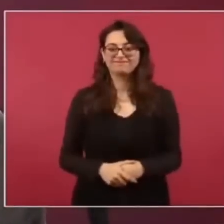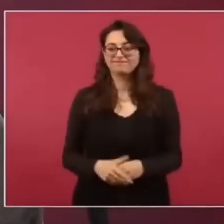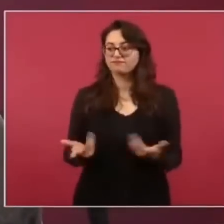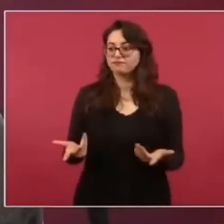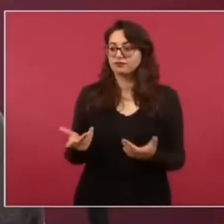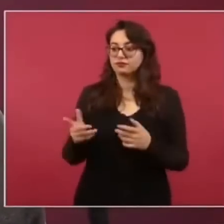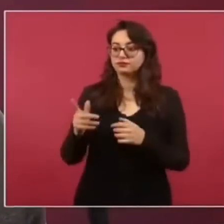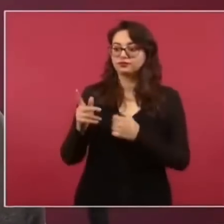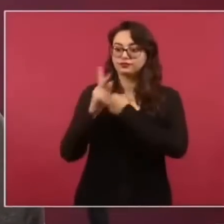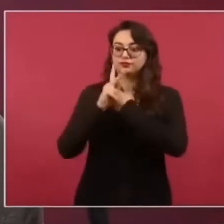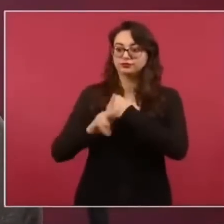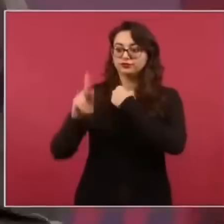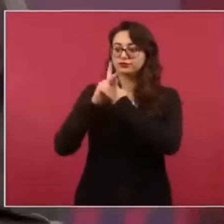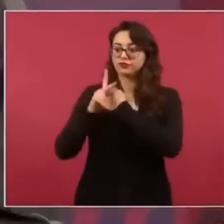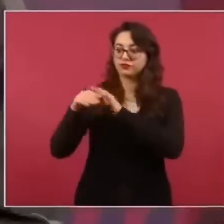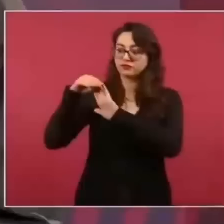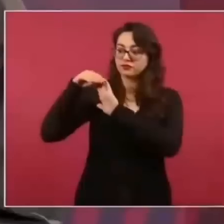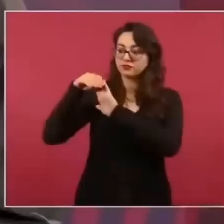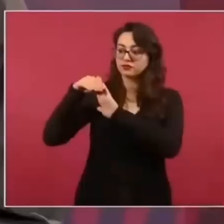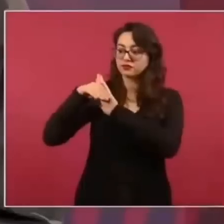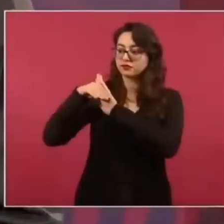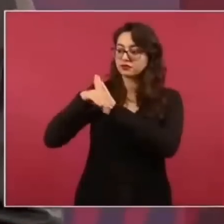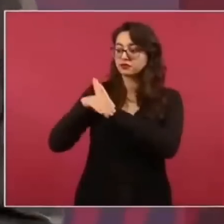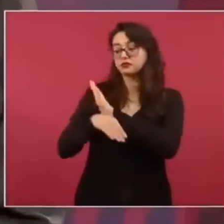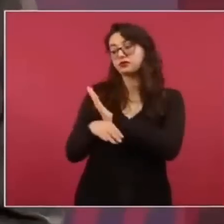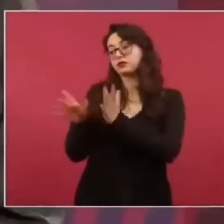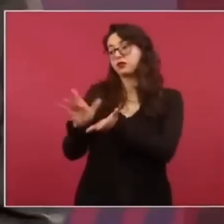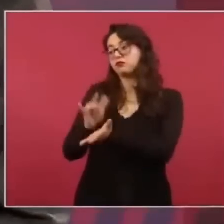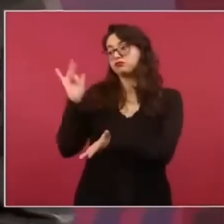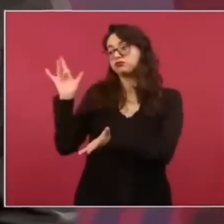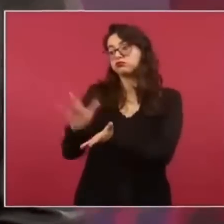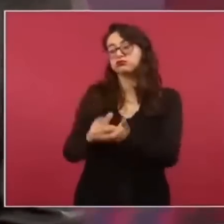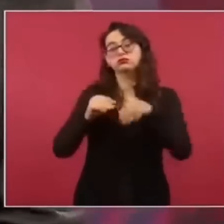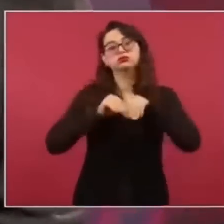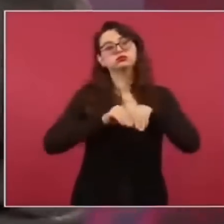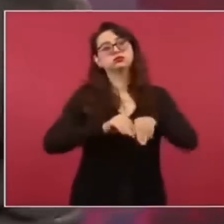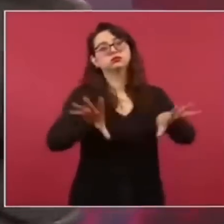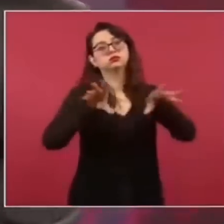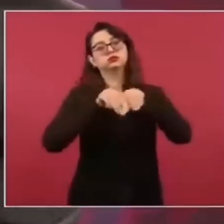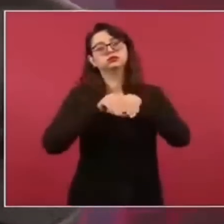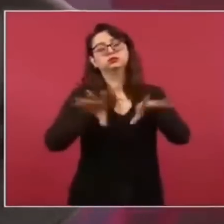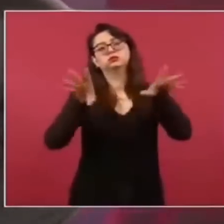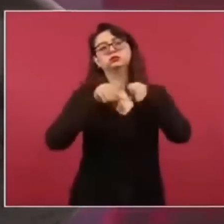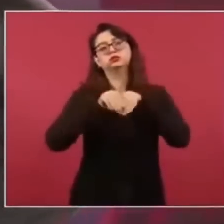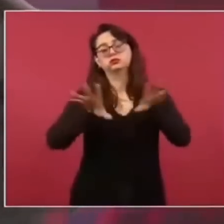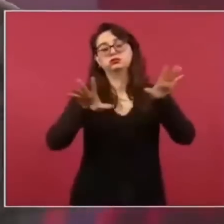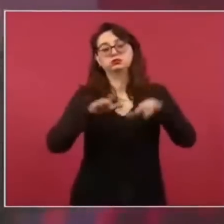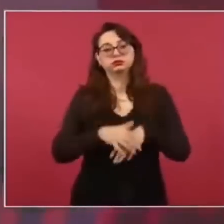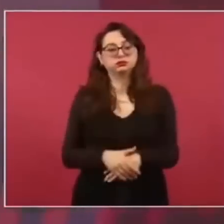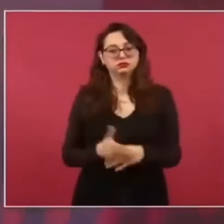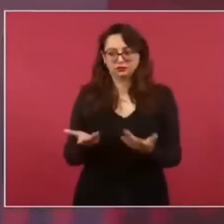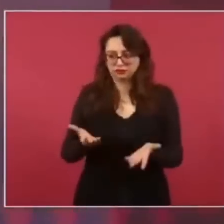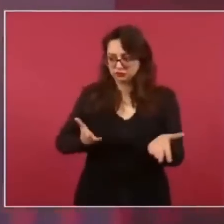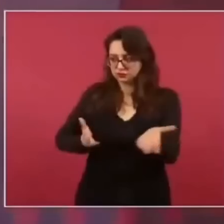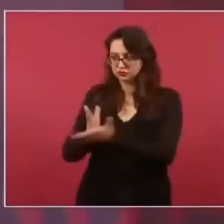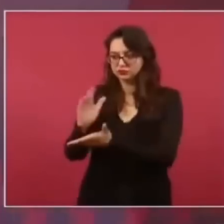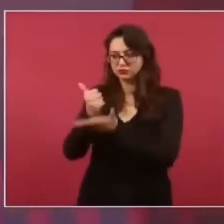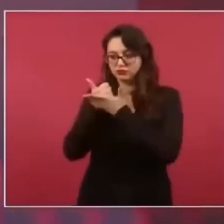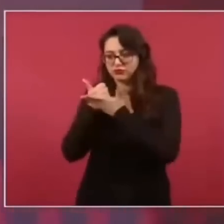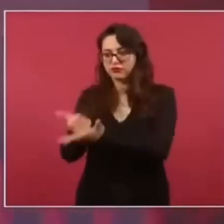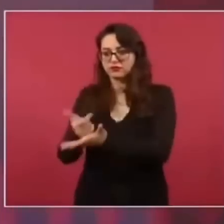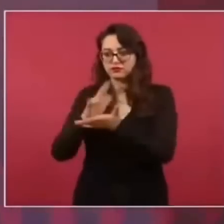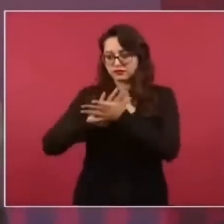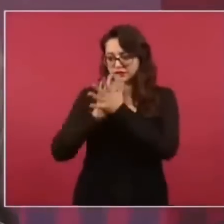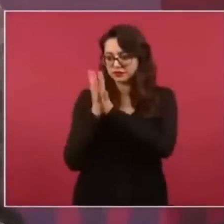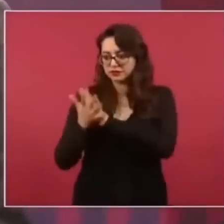sin hacer nada por transformarlo. Es como